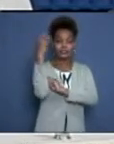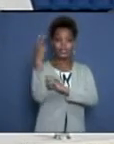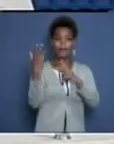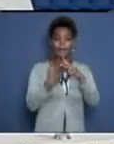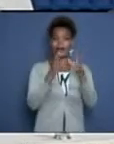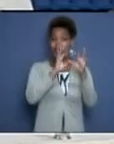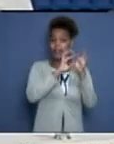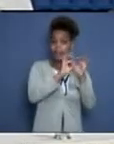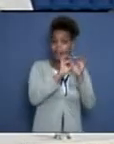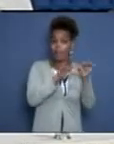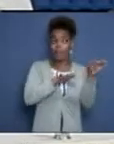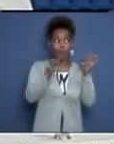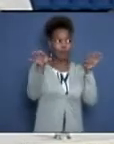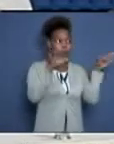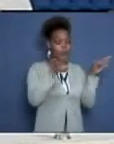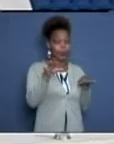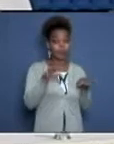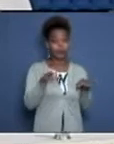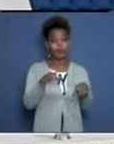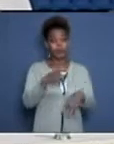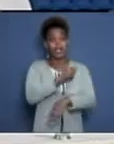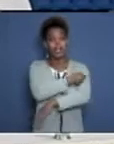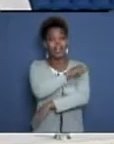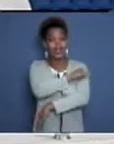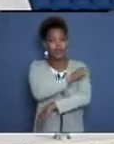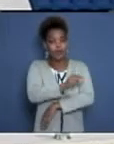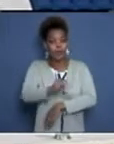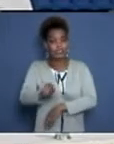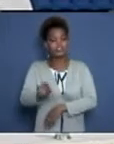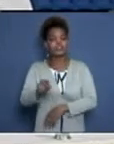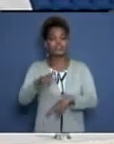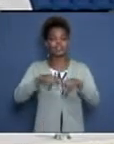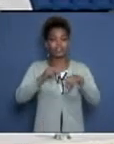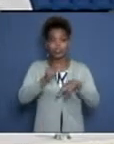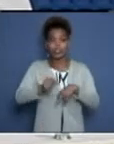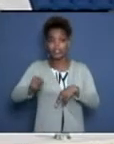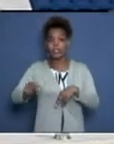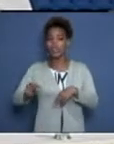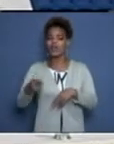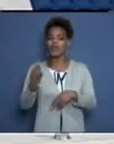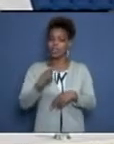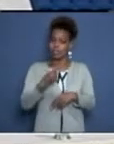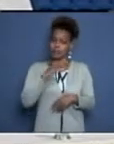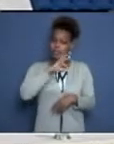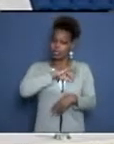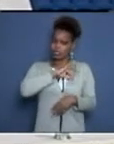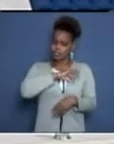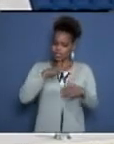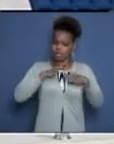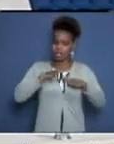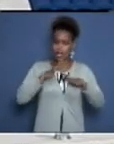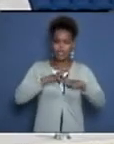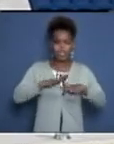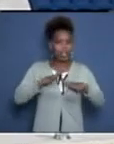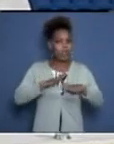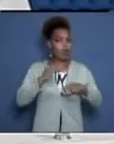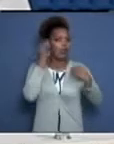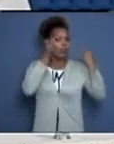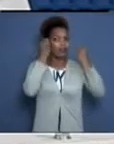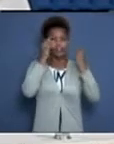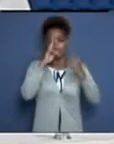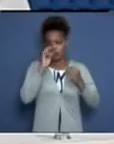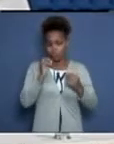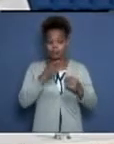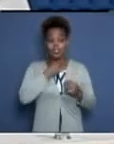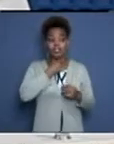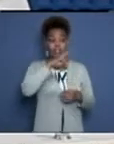graves. El pueblo holguinero tiene que sentirse tranquilo, tranquilo, porque nosotros, después, el paciente, después de ser evaluado en